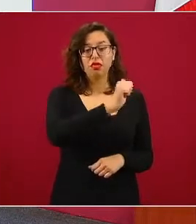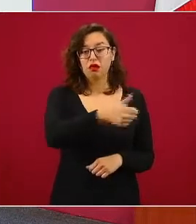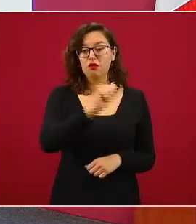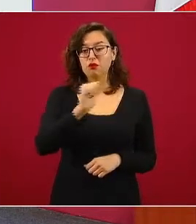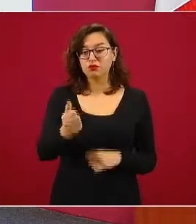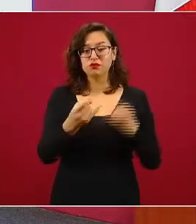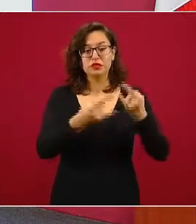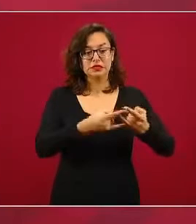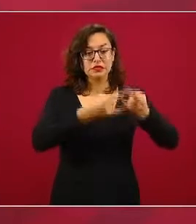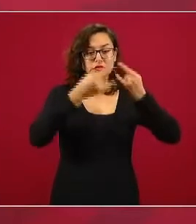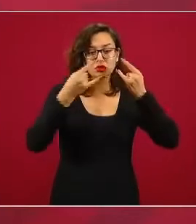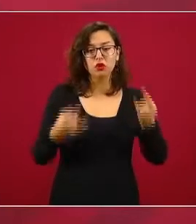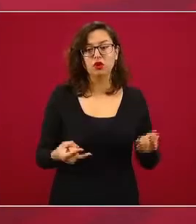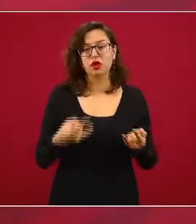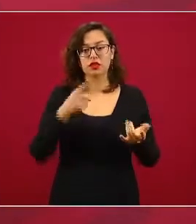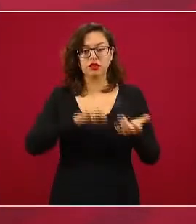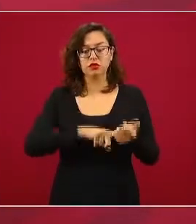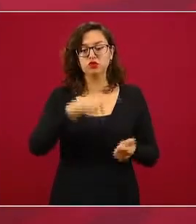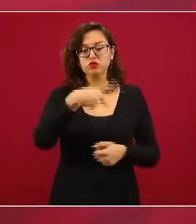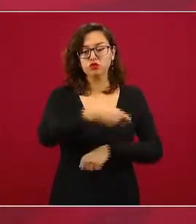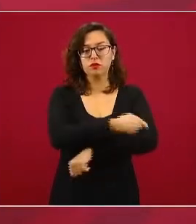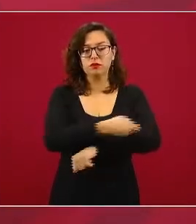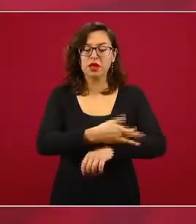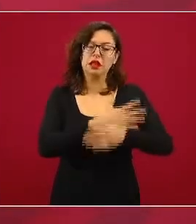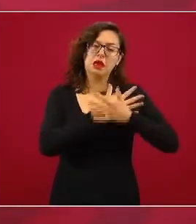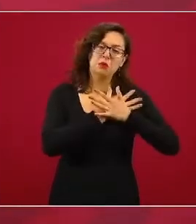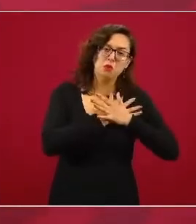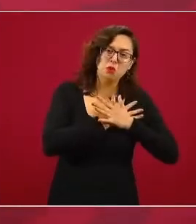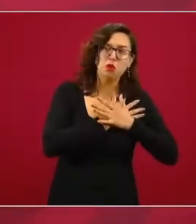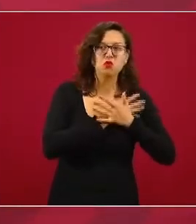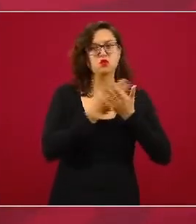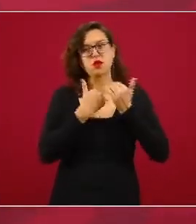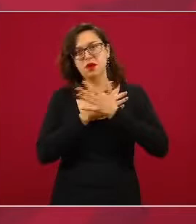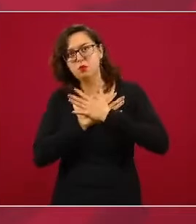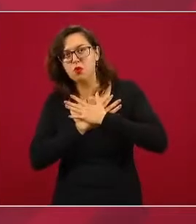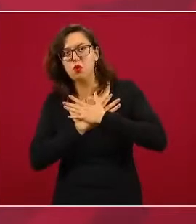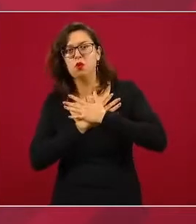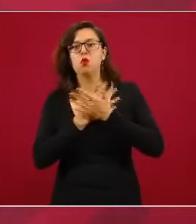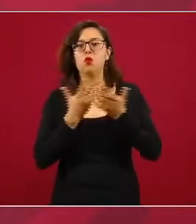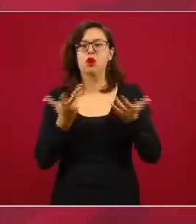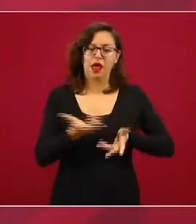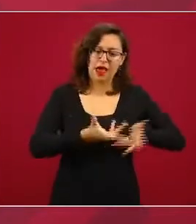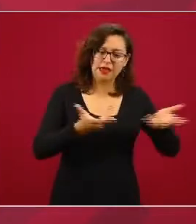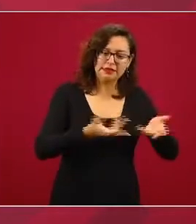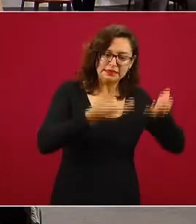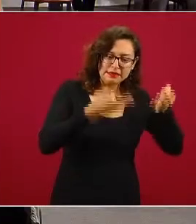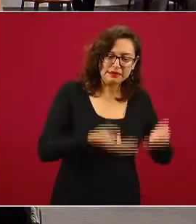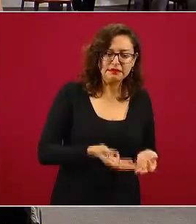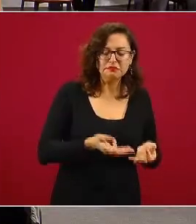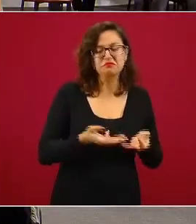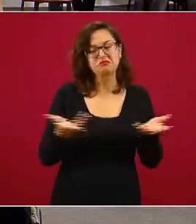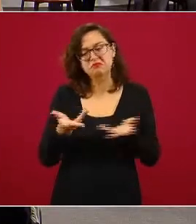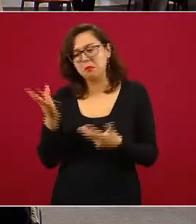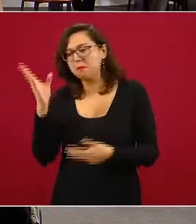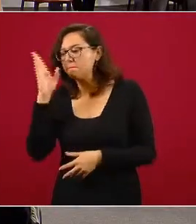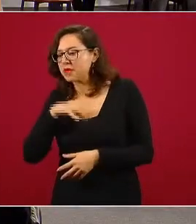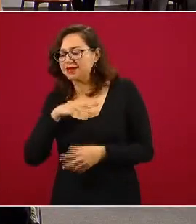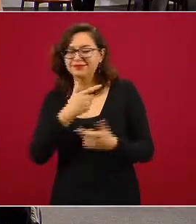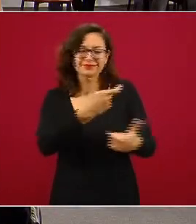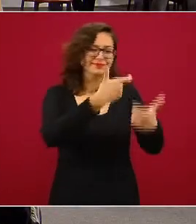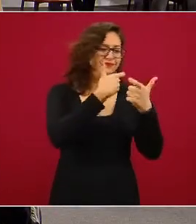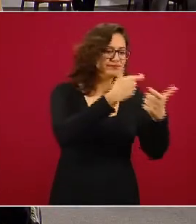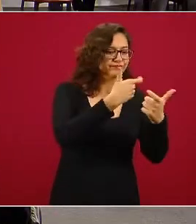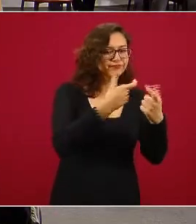historia de amor y desamor, de realizaciones y frustraciones, de risas y llantos,